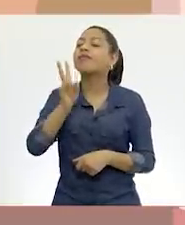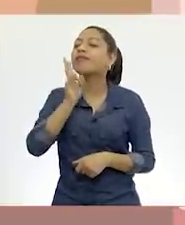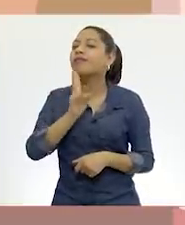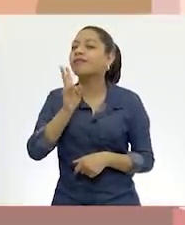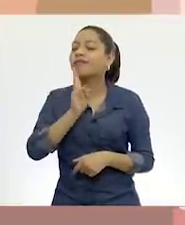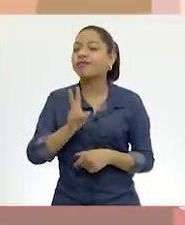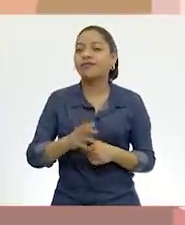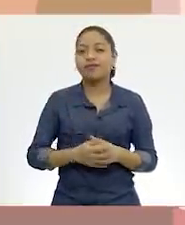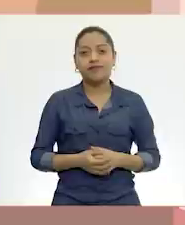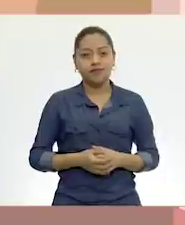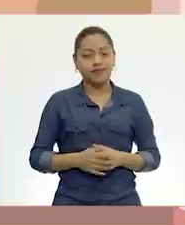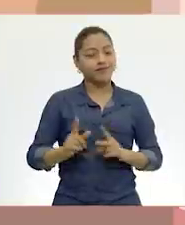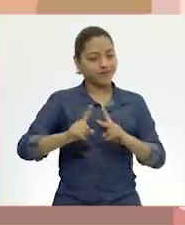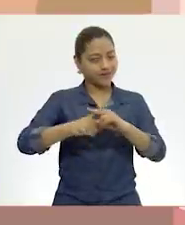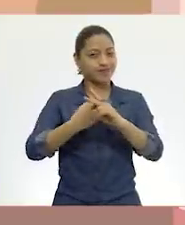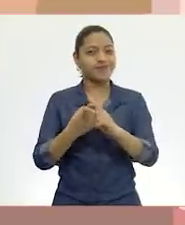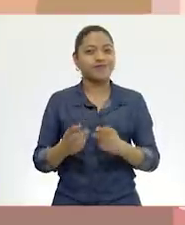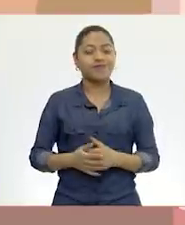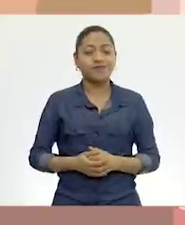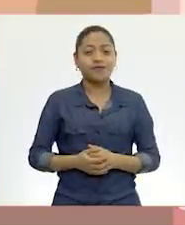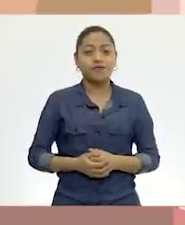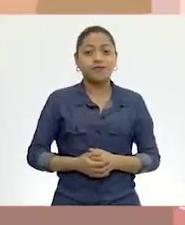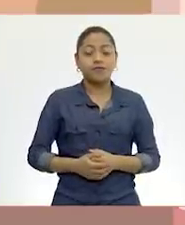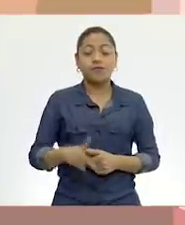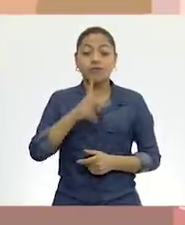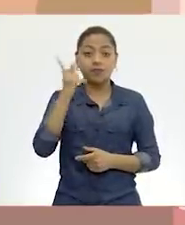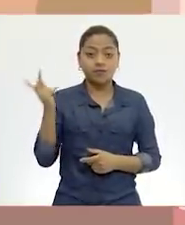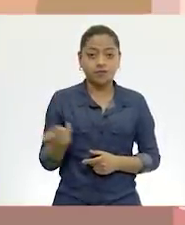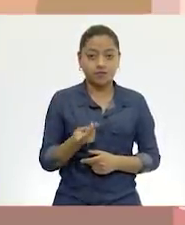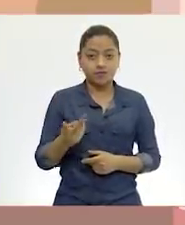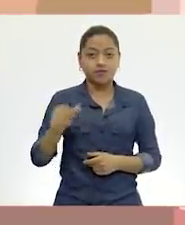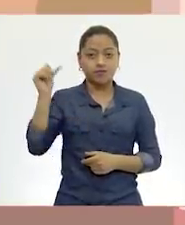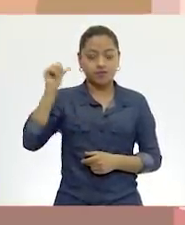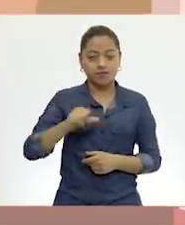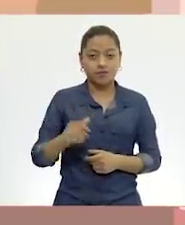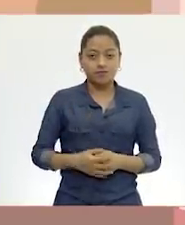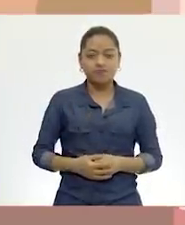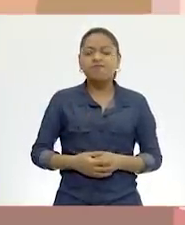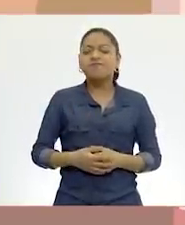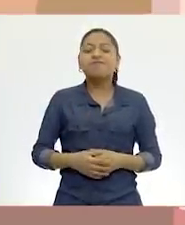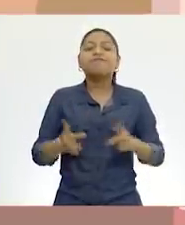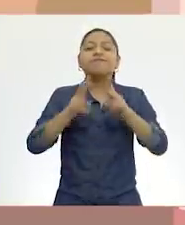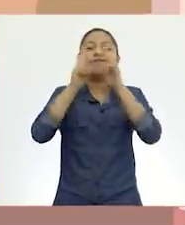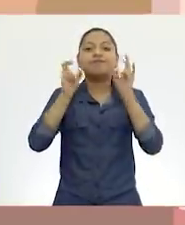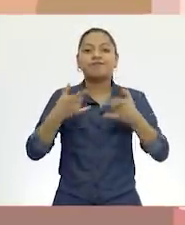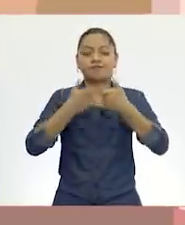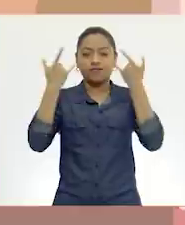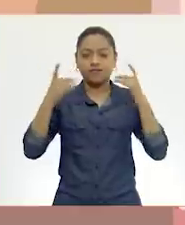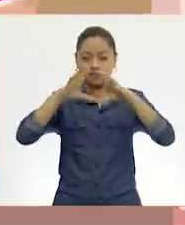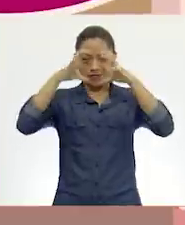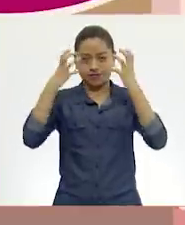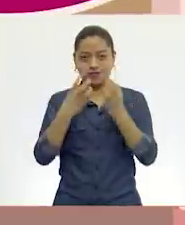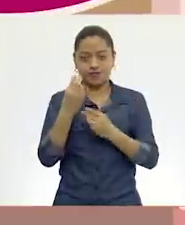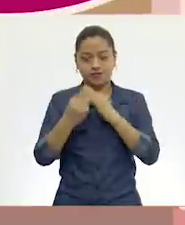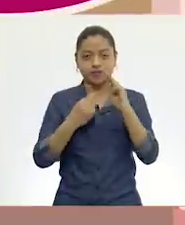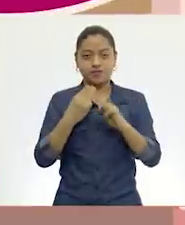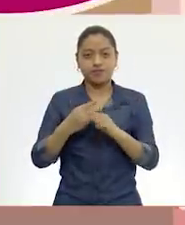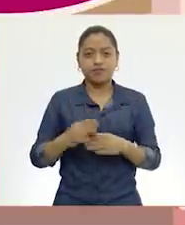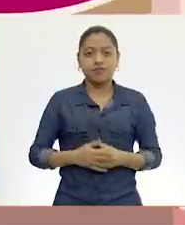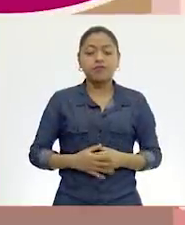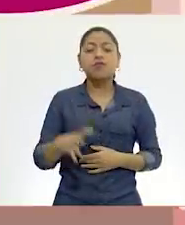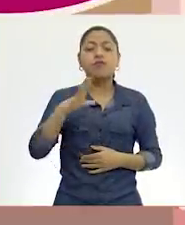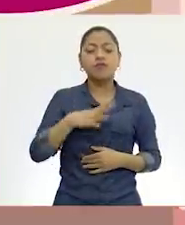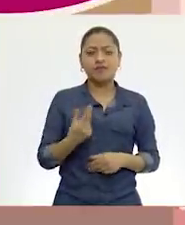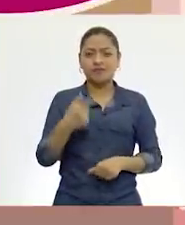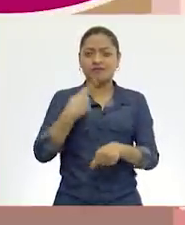¡Sí! ¡Comencemos! Hoy nuestra pregunta del día es de eje temático Historia Universal. ¿Qué pandemia